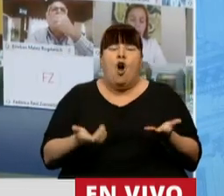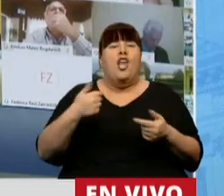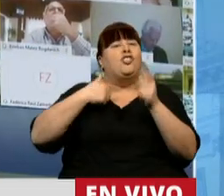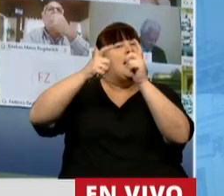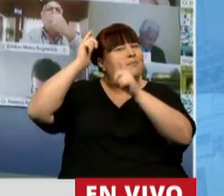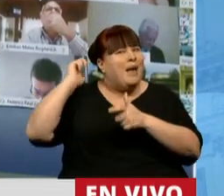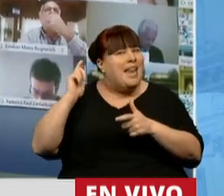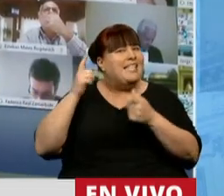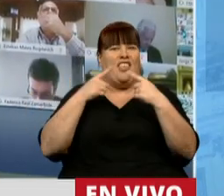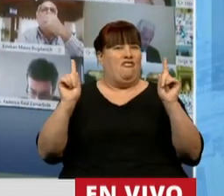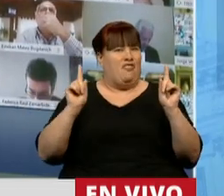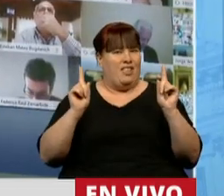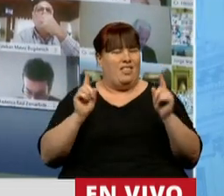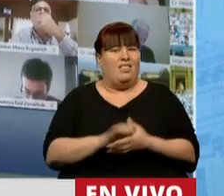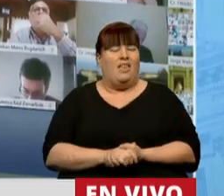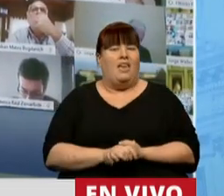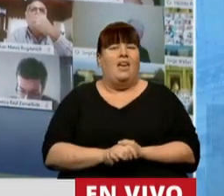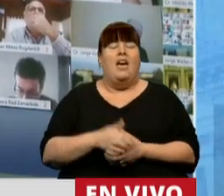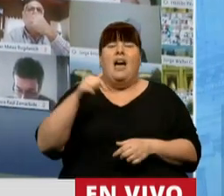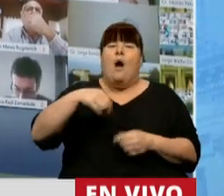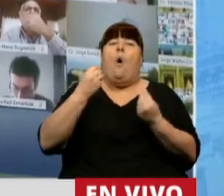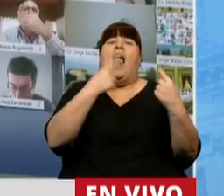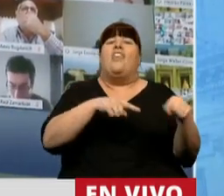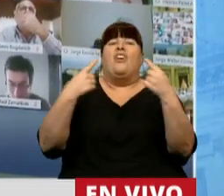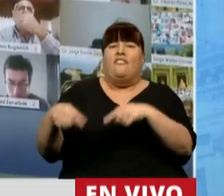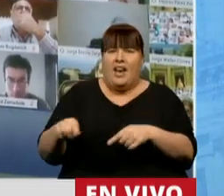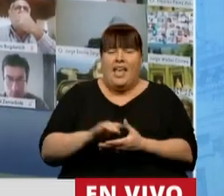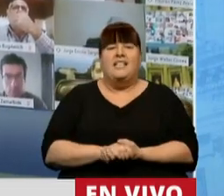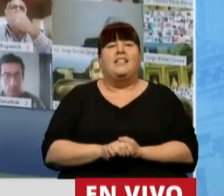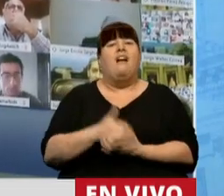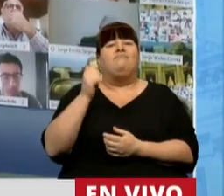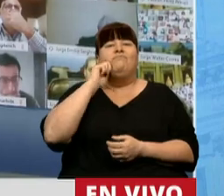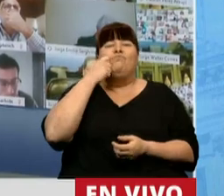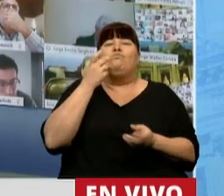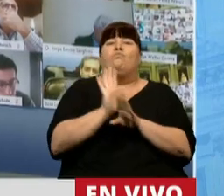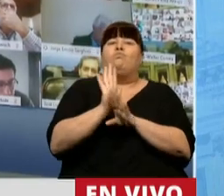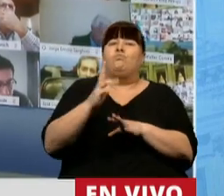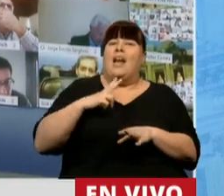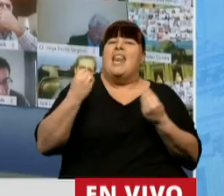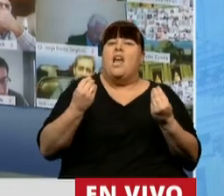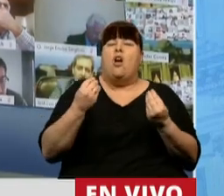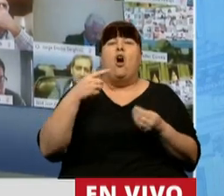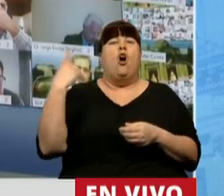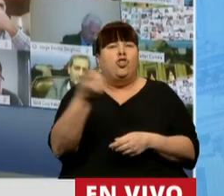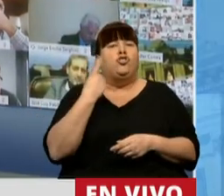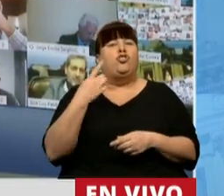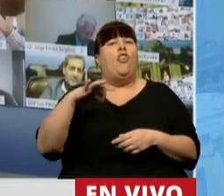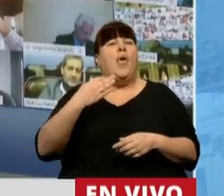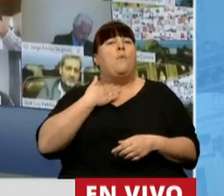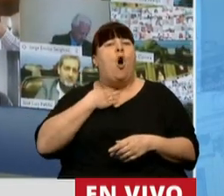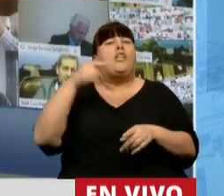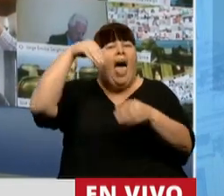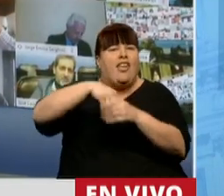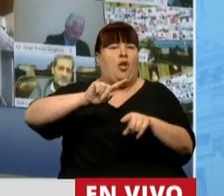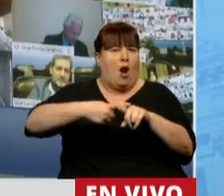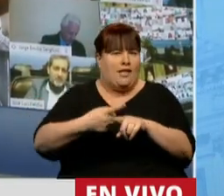experiencia no es igual. Y en esta diferencia radica la riqueza de la voz que todos tenemos que tener en